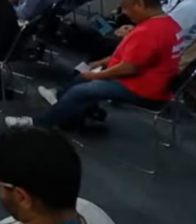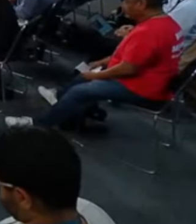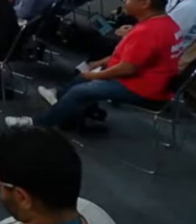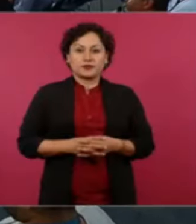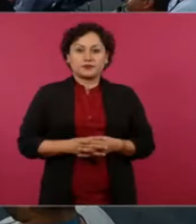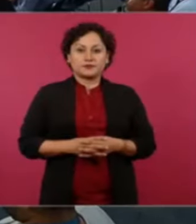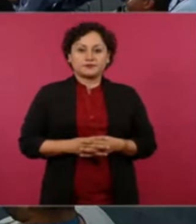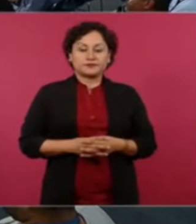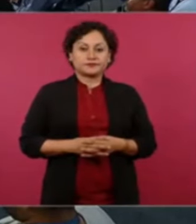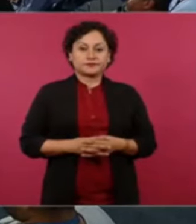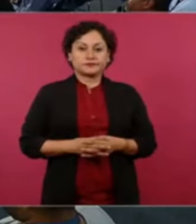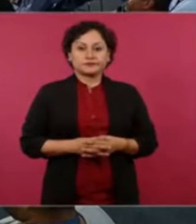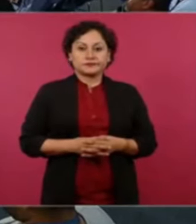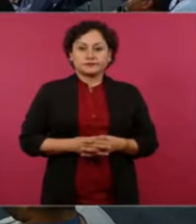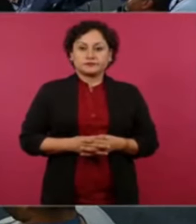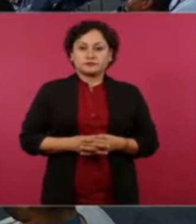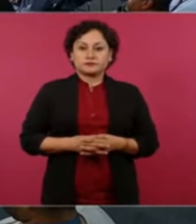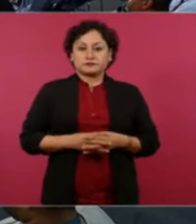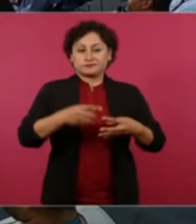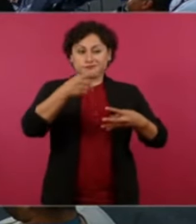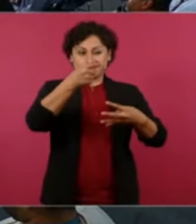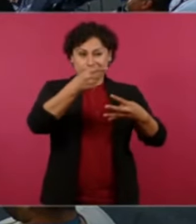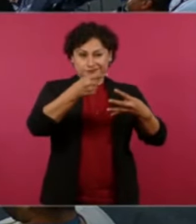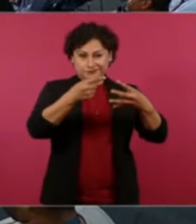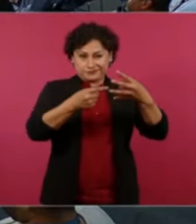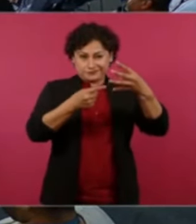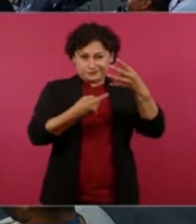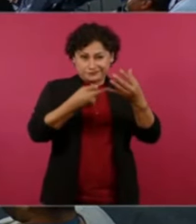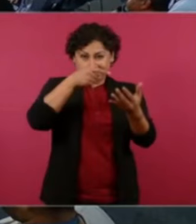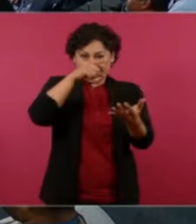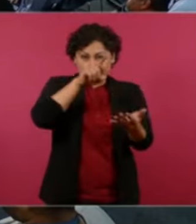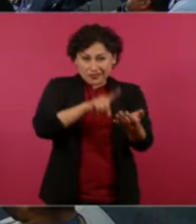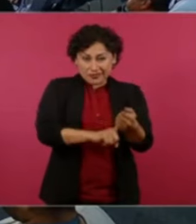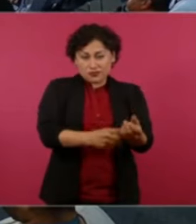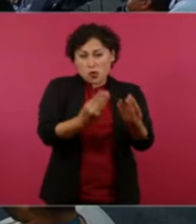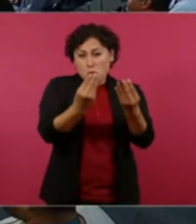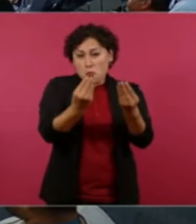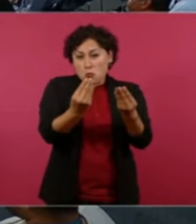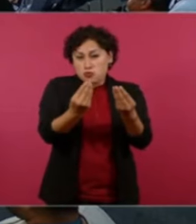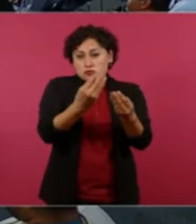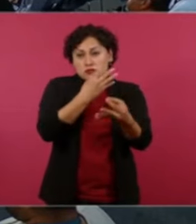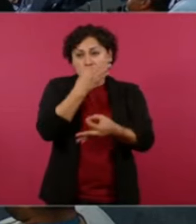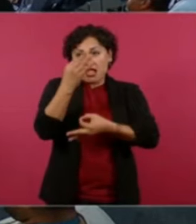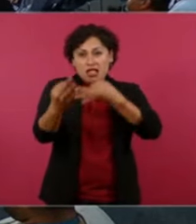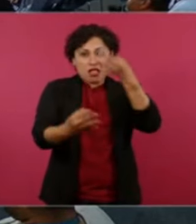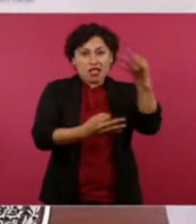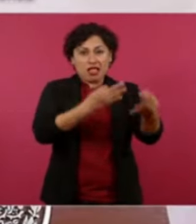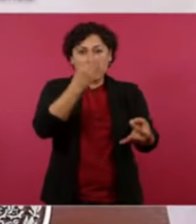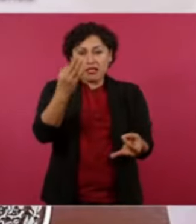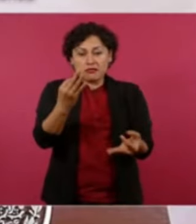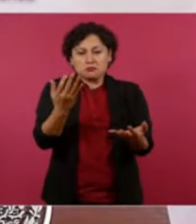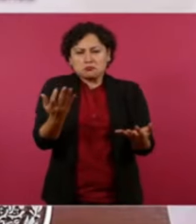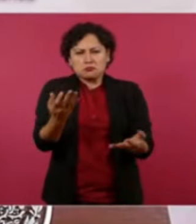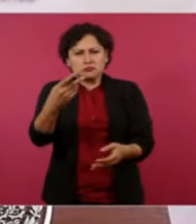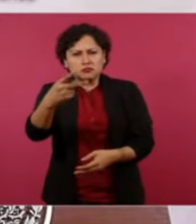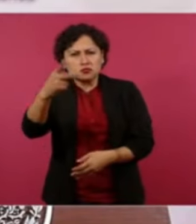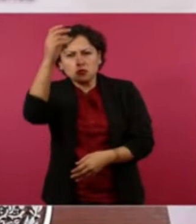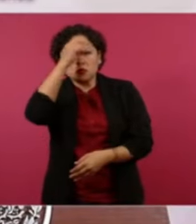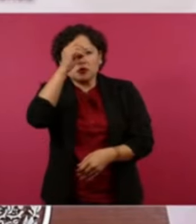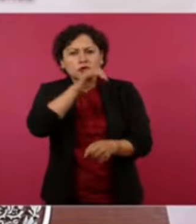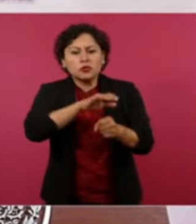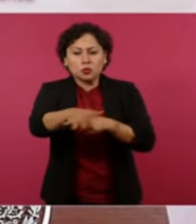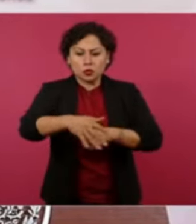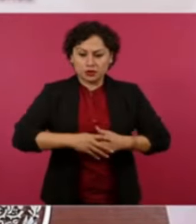va a encarcelar sacerdotes. ¿Qué piensa sobre esto que está pasando? normal. Miren, cuando